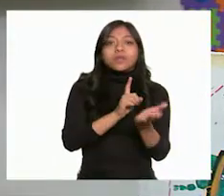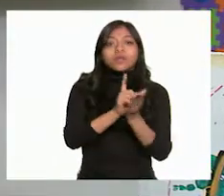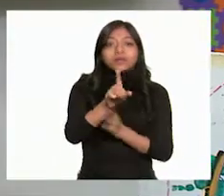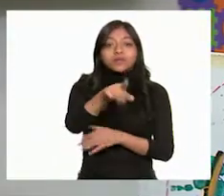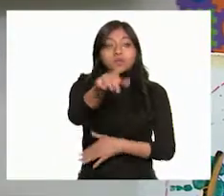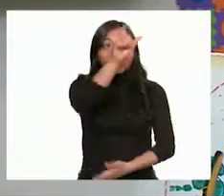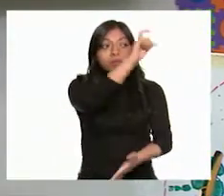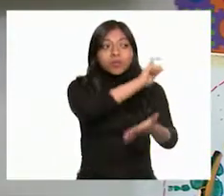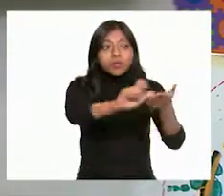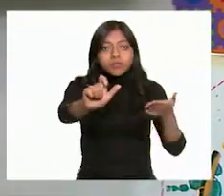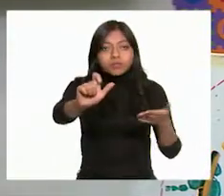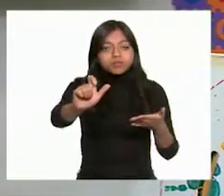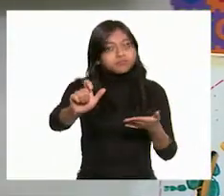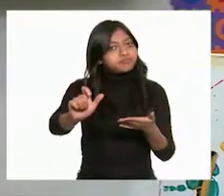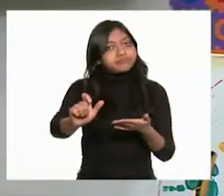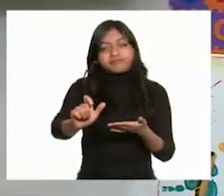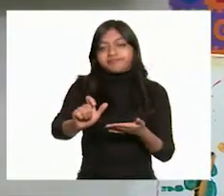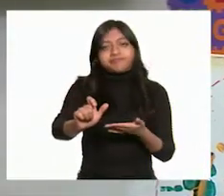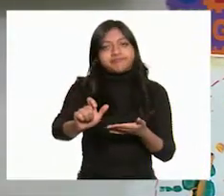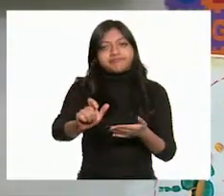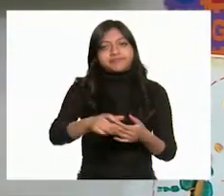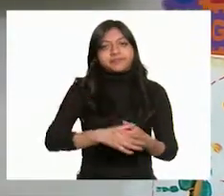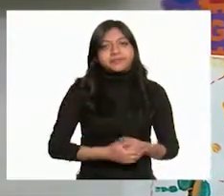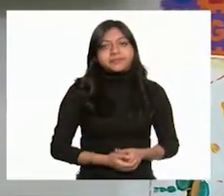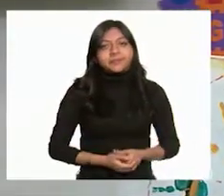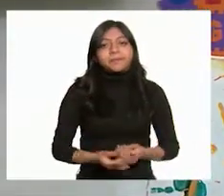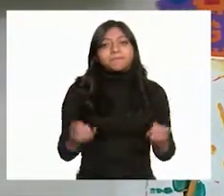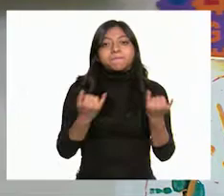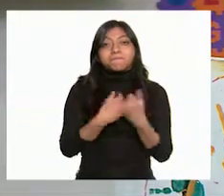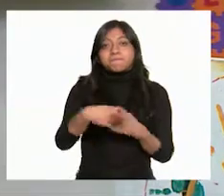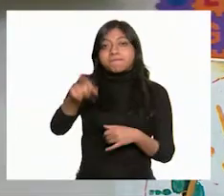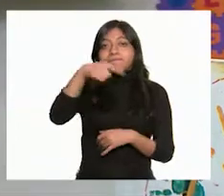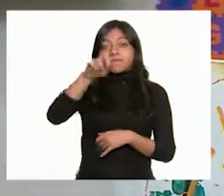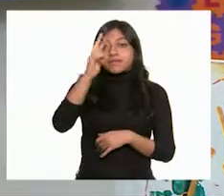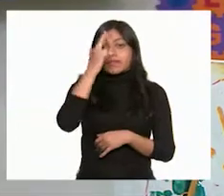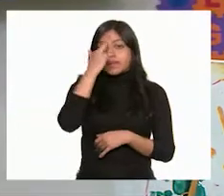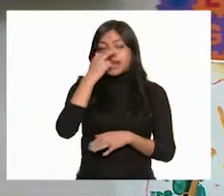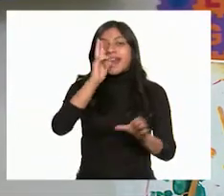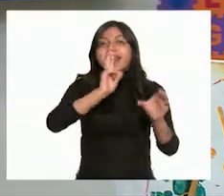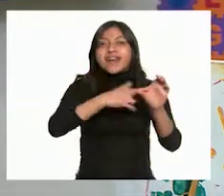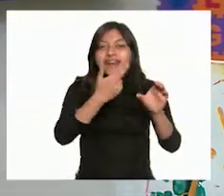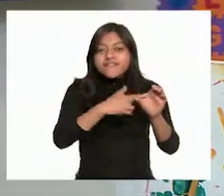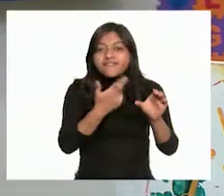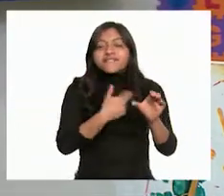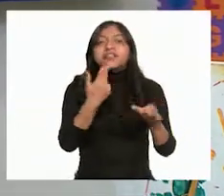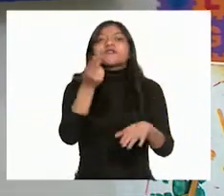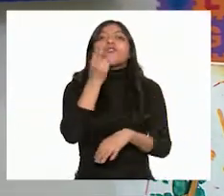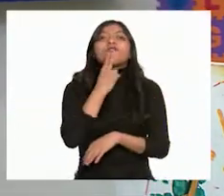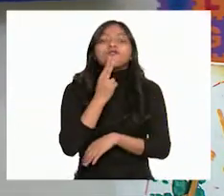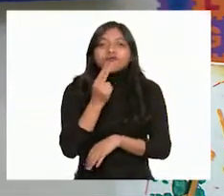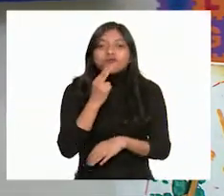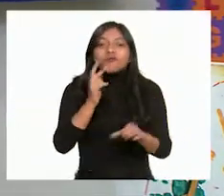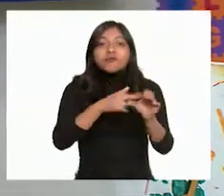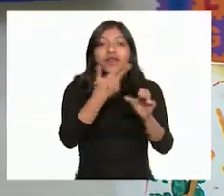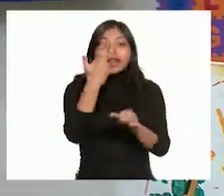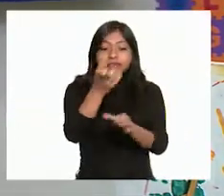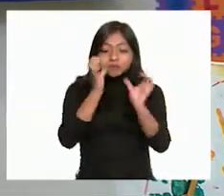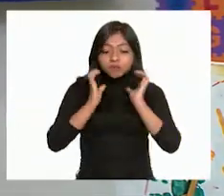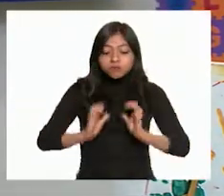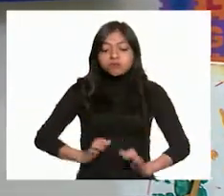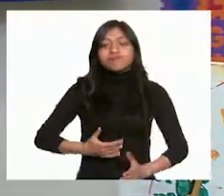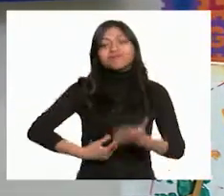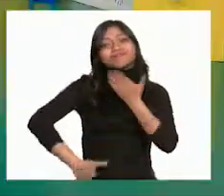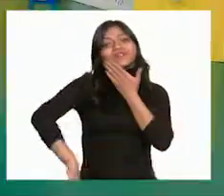creo que esté muy bien. Por otro lado, hay que recordar que las bebidas gaseosas y endulzadas afectan la salud.